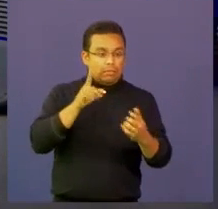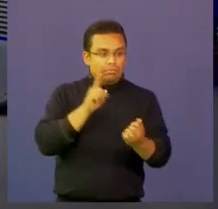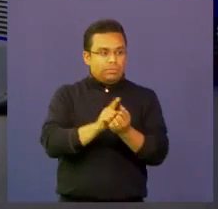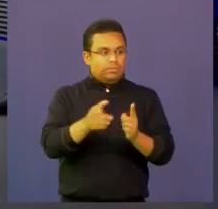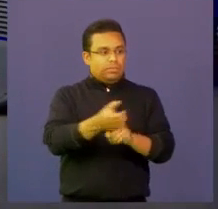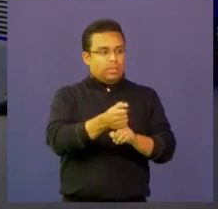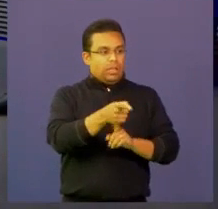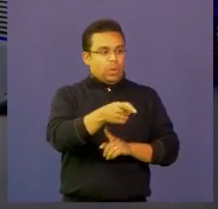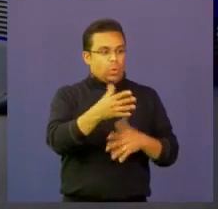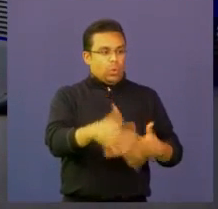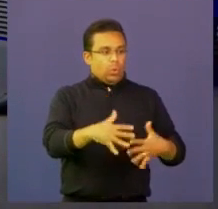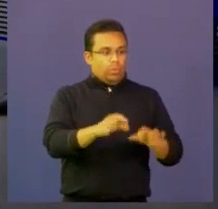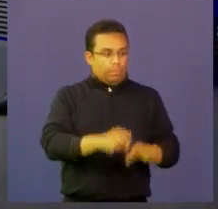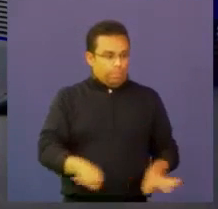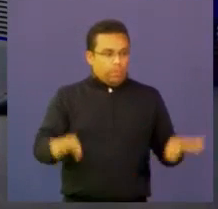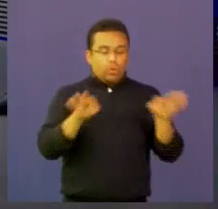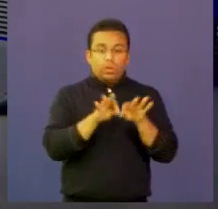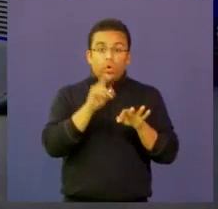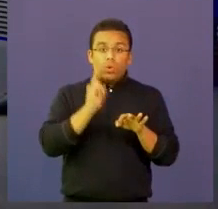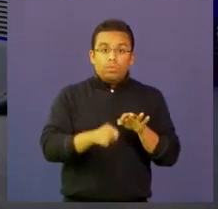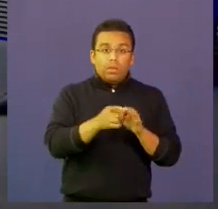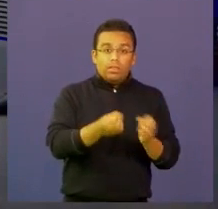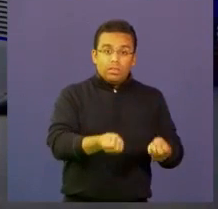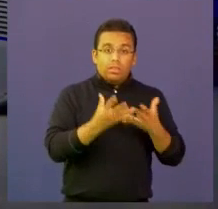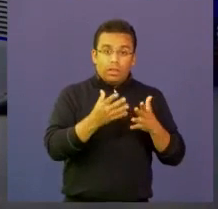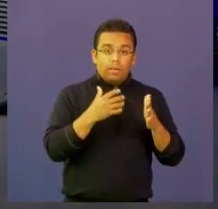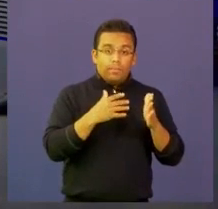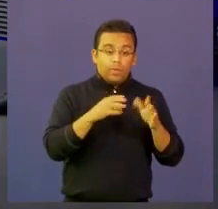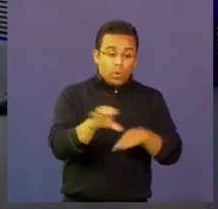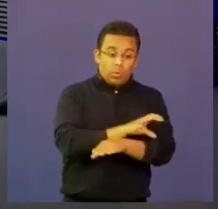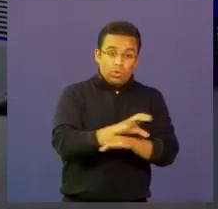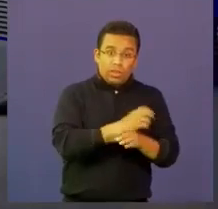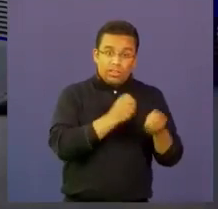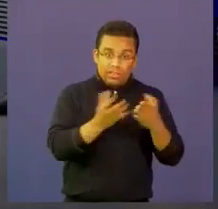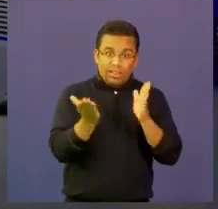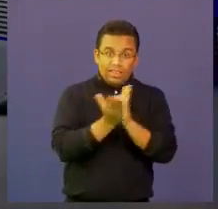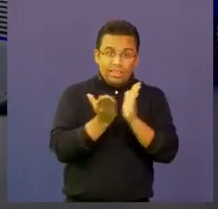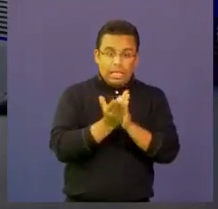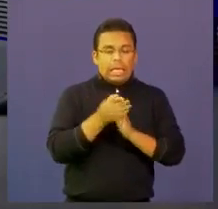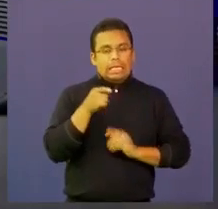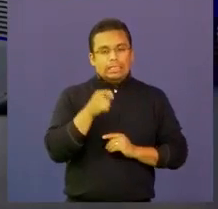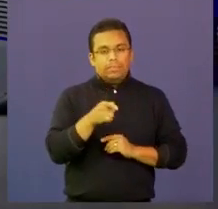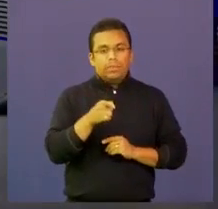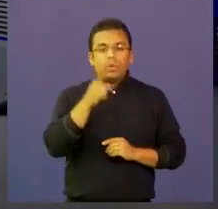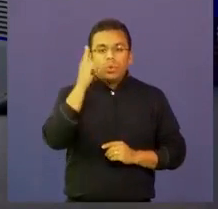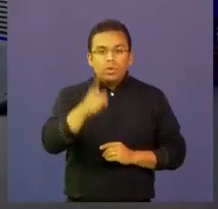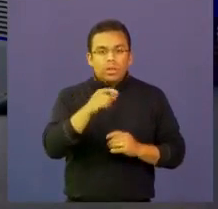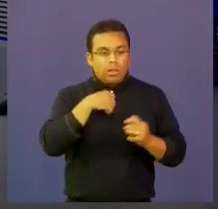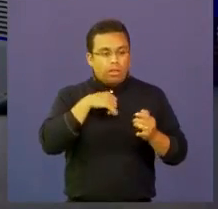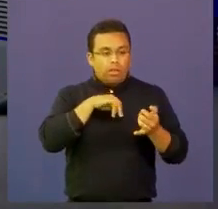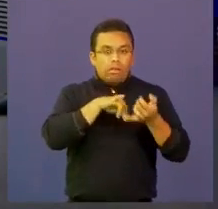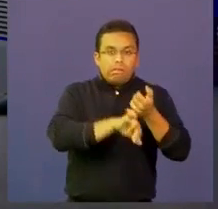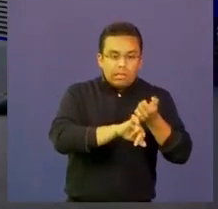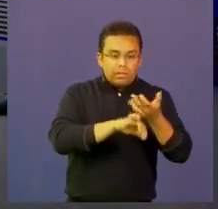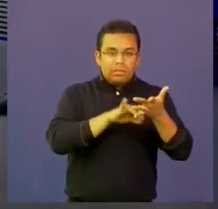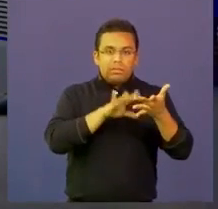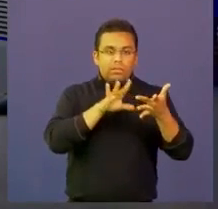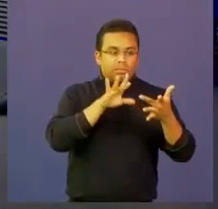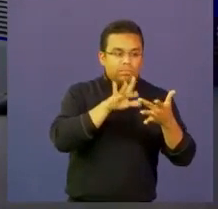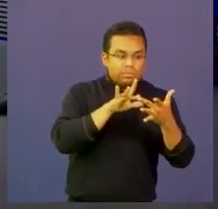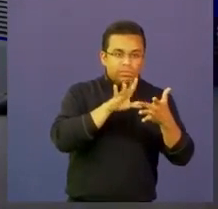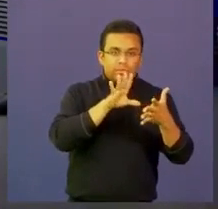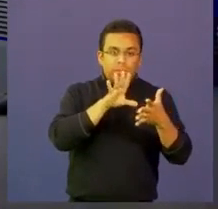valoramos mucho desde Computadores para Educar, porque sin tener una conexión formal de un acuerdo de